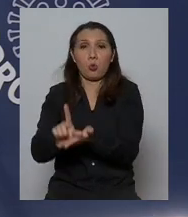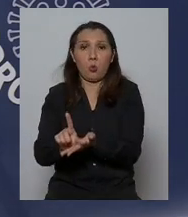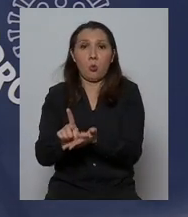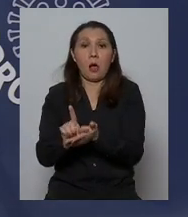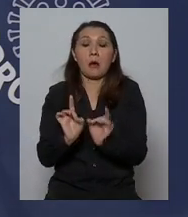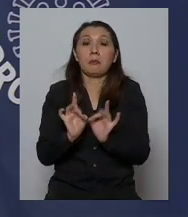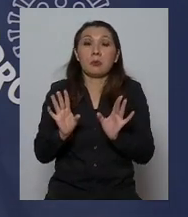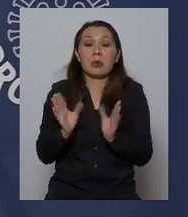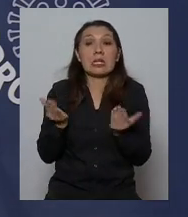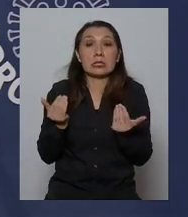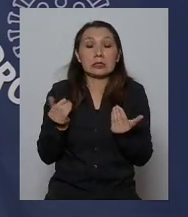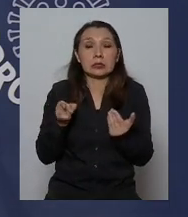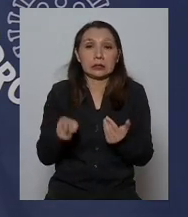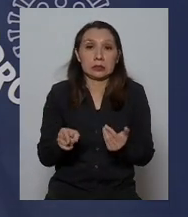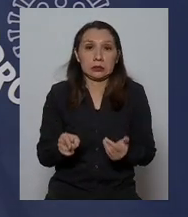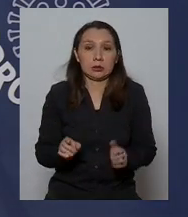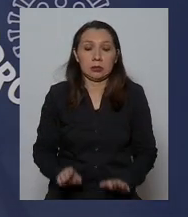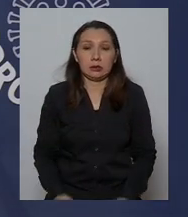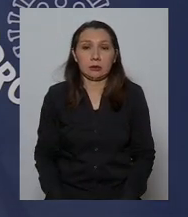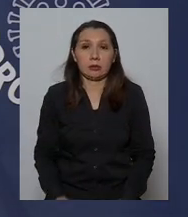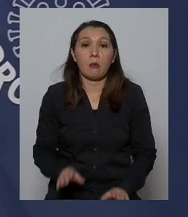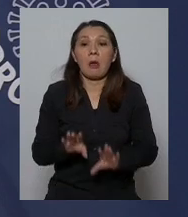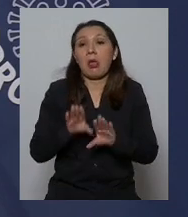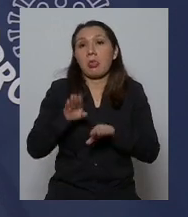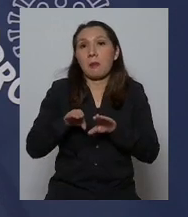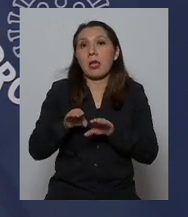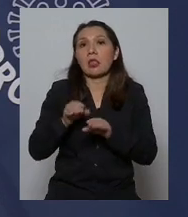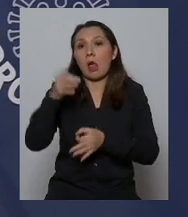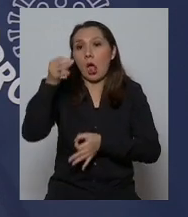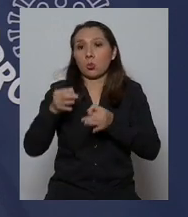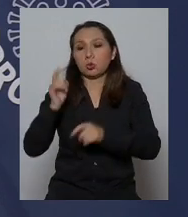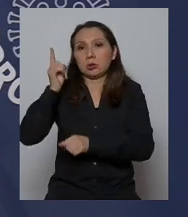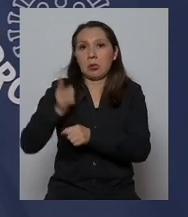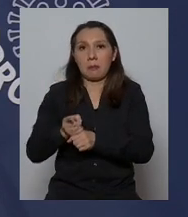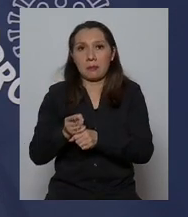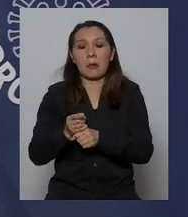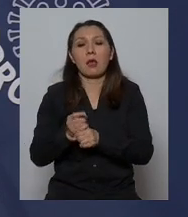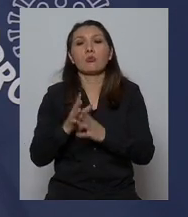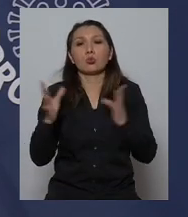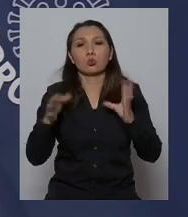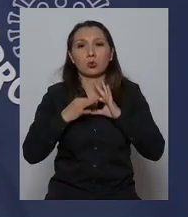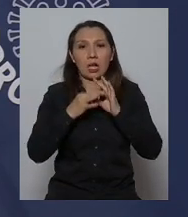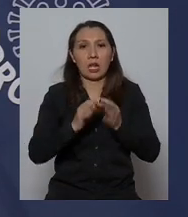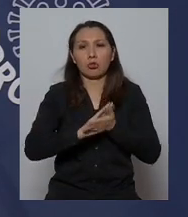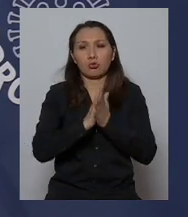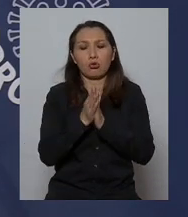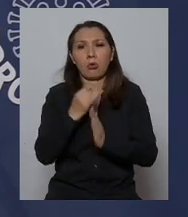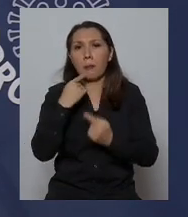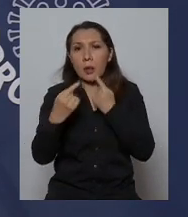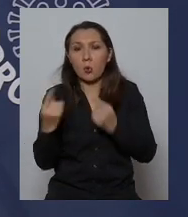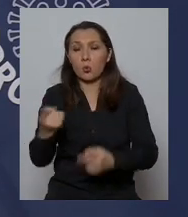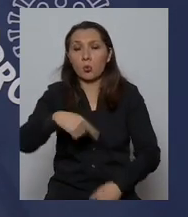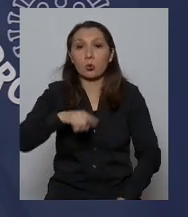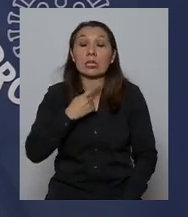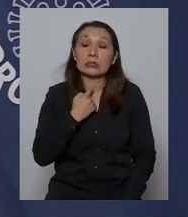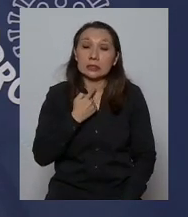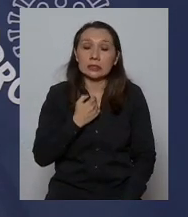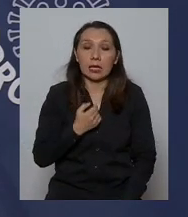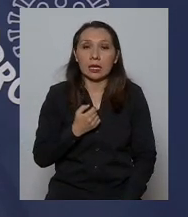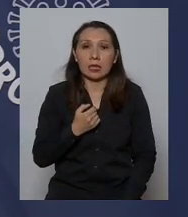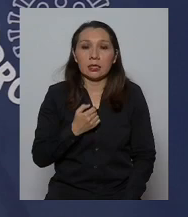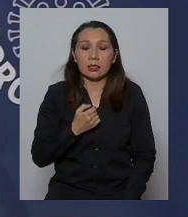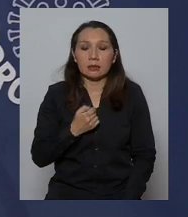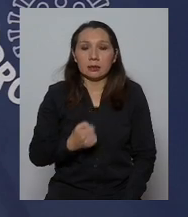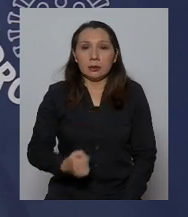sea pertinente de acuerdo a la justicia muchas gracias por todas sus preguntas y su interés y